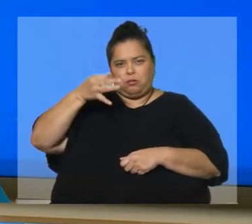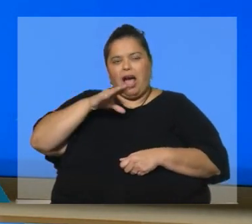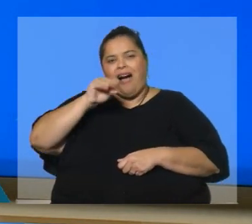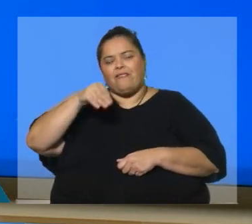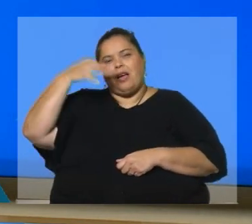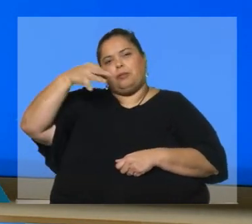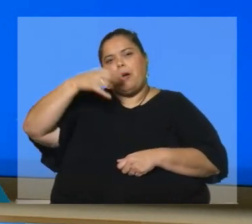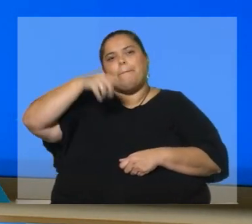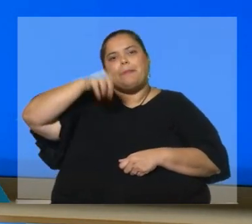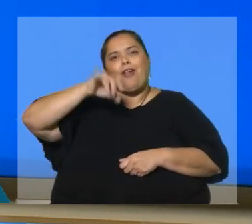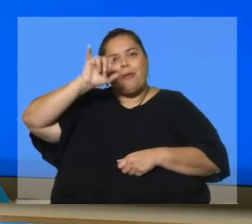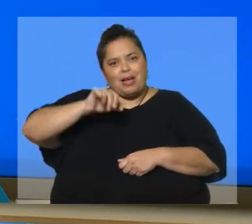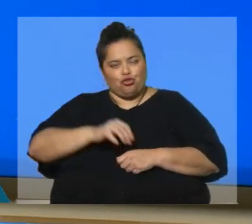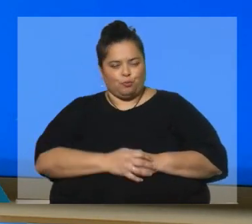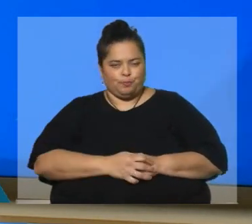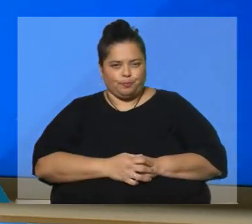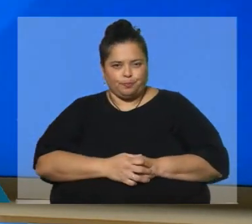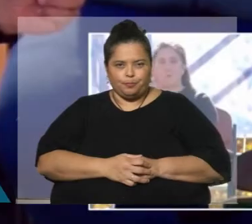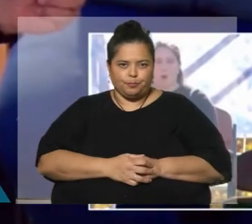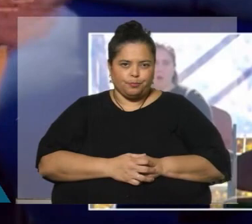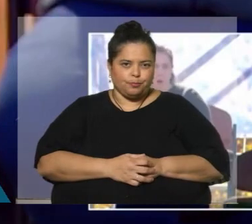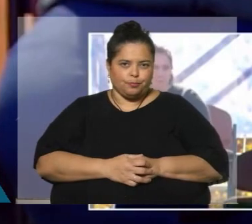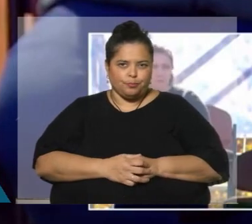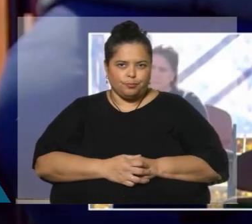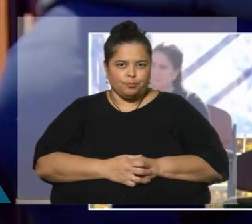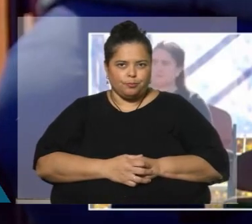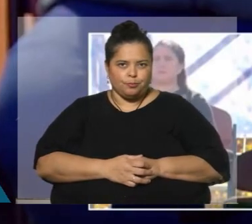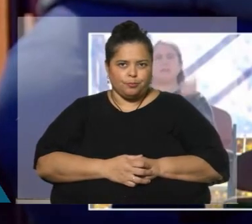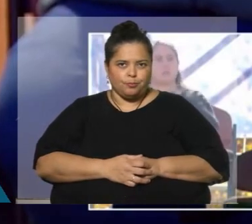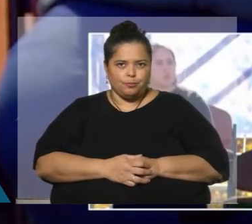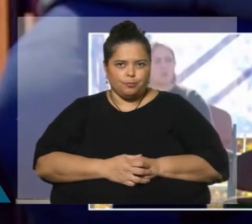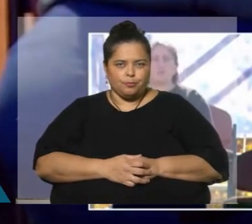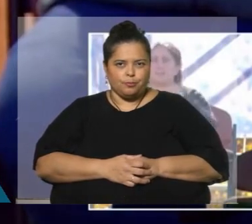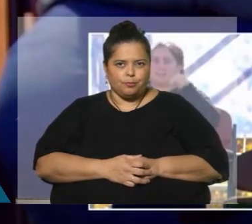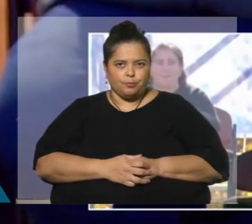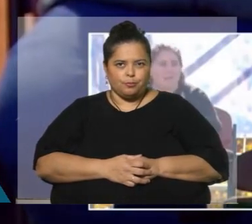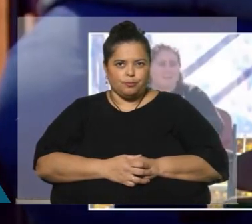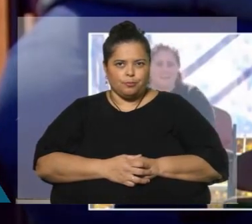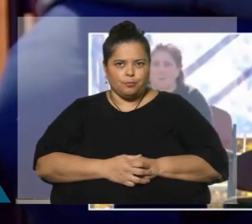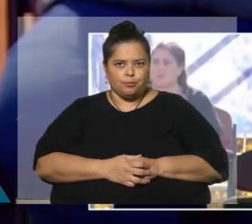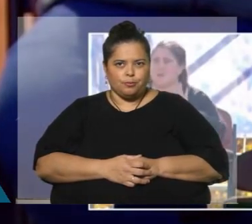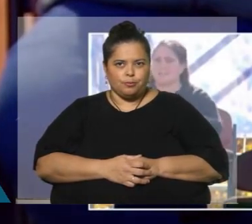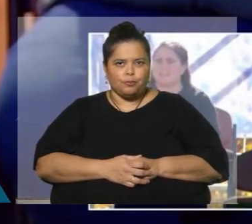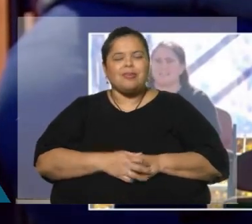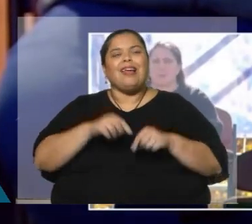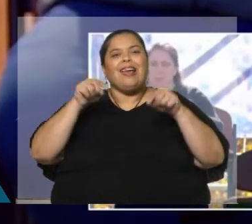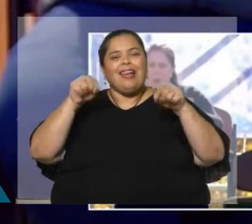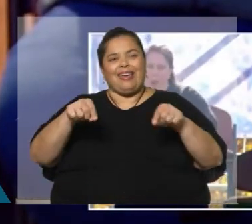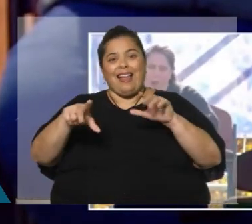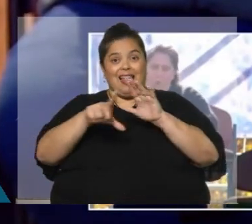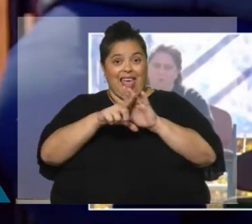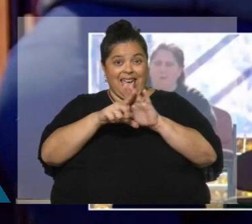de la plaza 1 de mayo. Es un despropósito, un ajuste fiscal